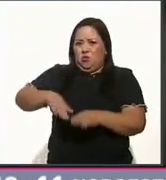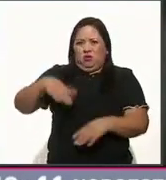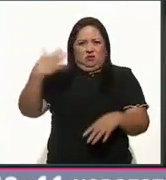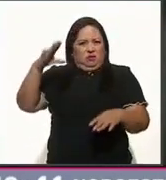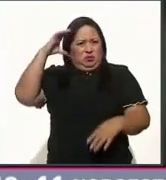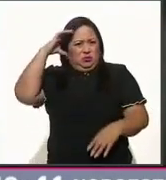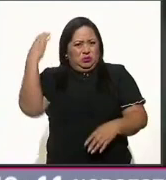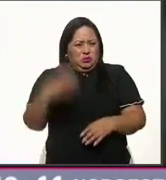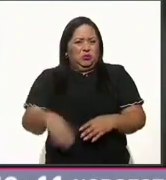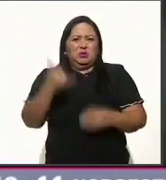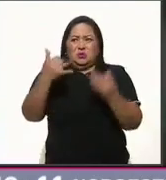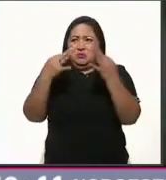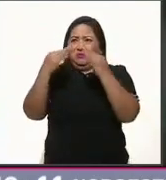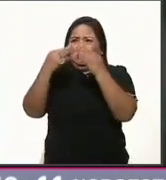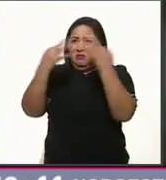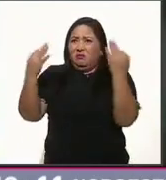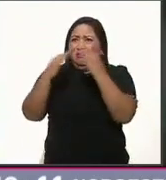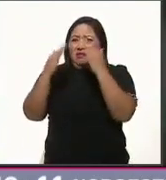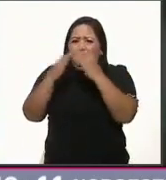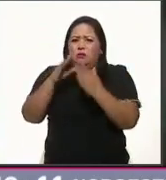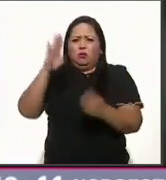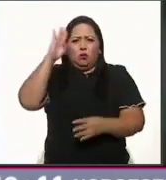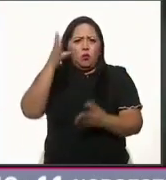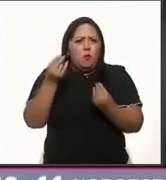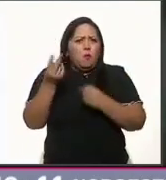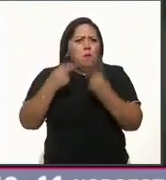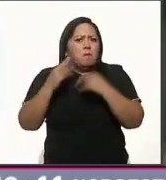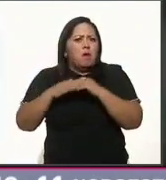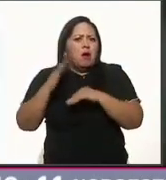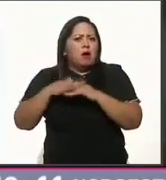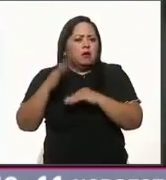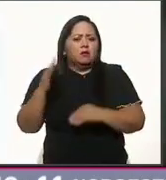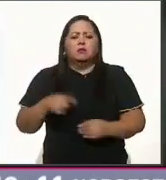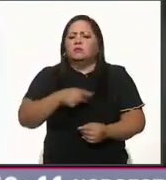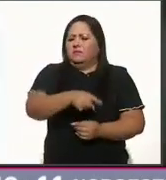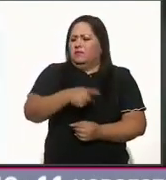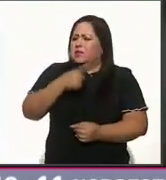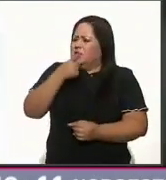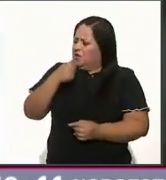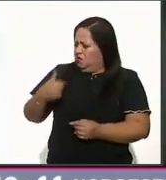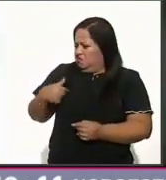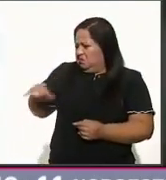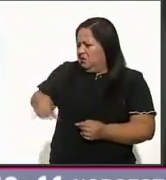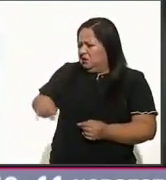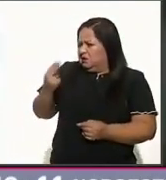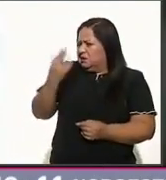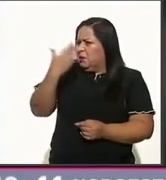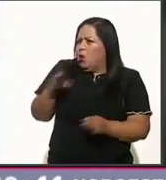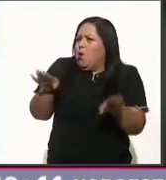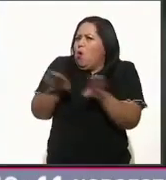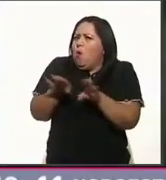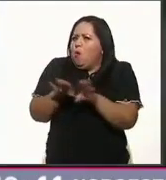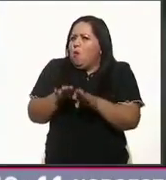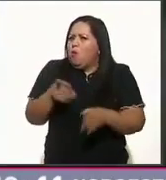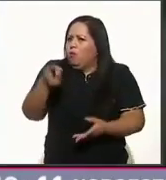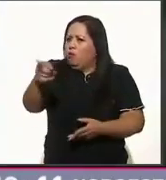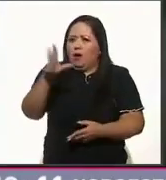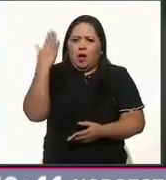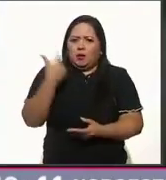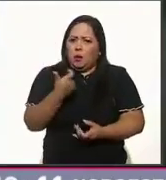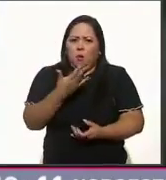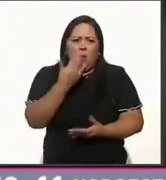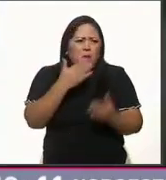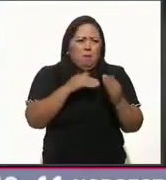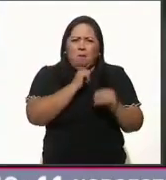como sus propiedades habían aumentado. Entonces sería interesante que nos dijeras cómo se puede hacer de no tener nada